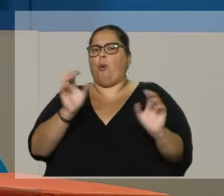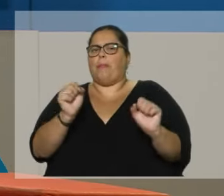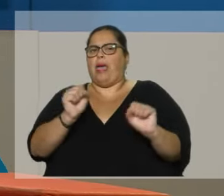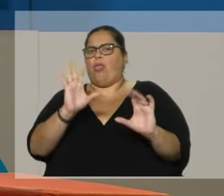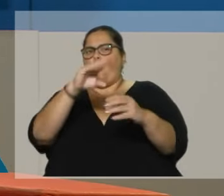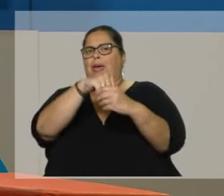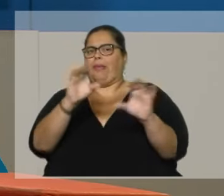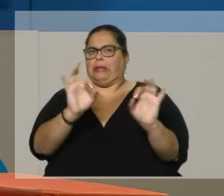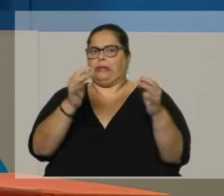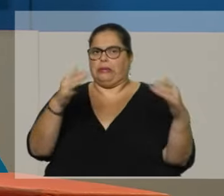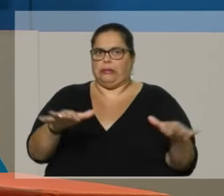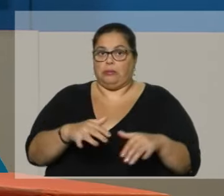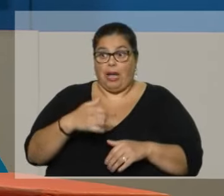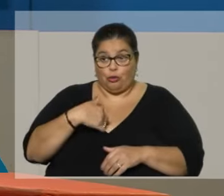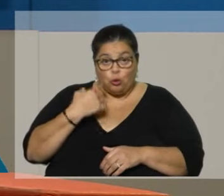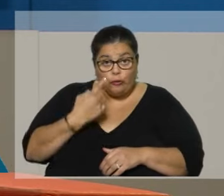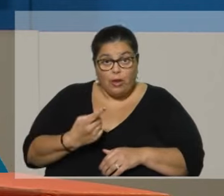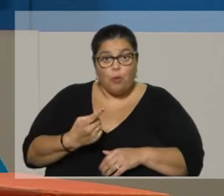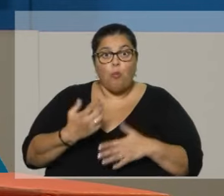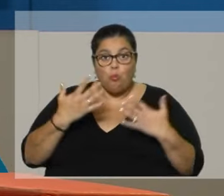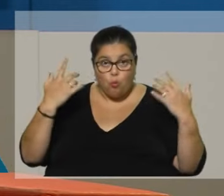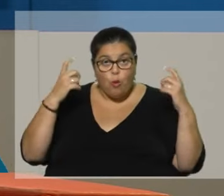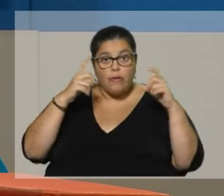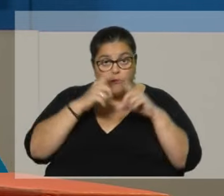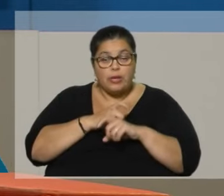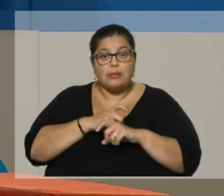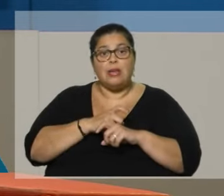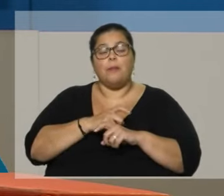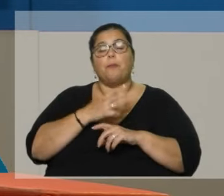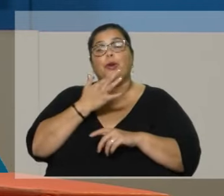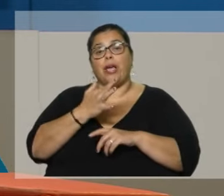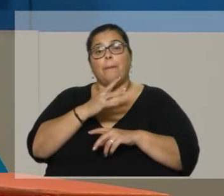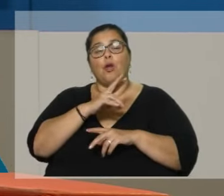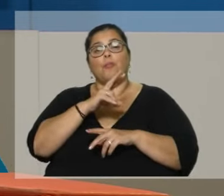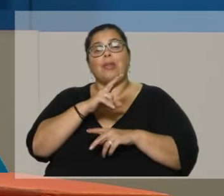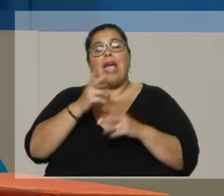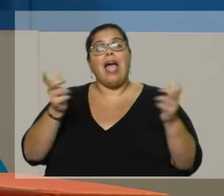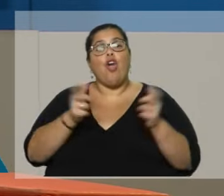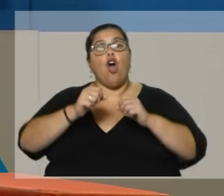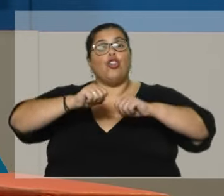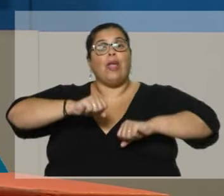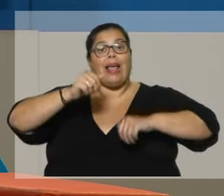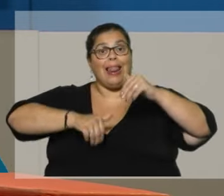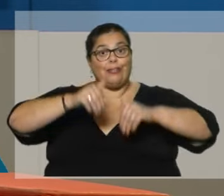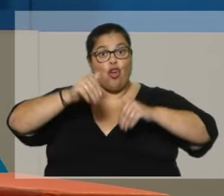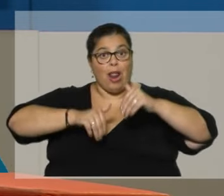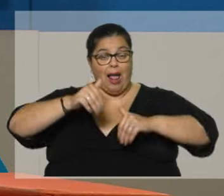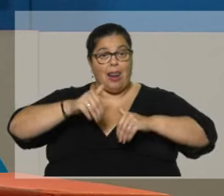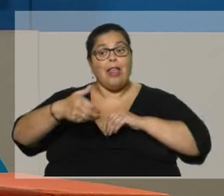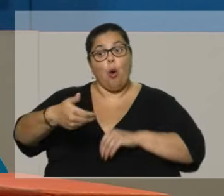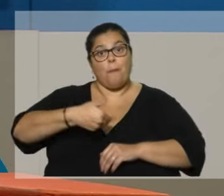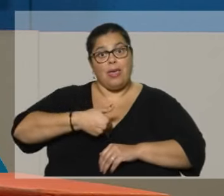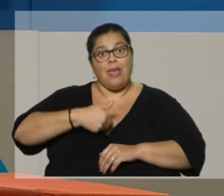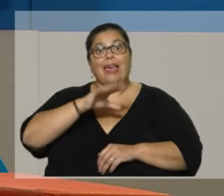A nosotros nos está pasando que se nos ha dificultado bastante. La Corte Electoral, para poder concurrir ahora en juicio a las elecciones, nos pide